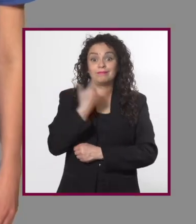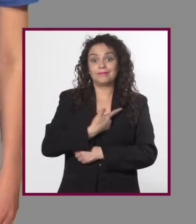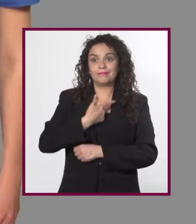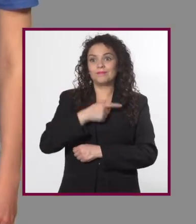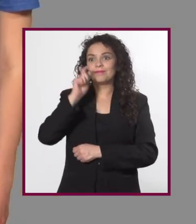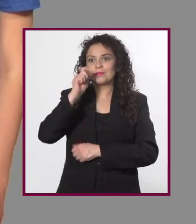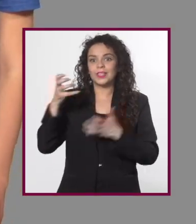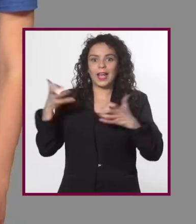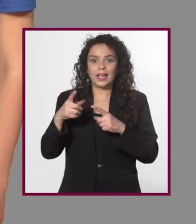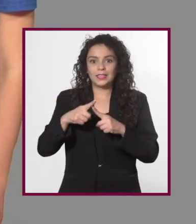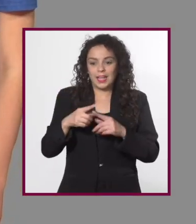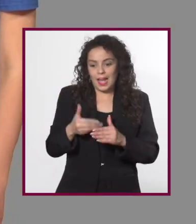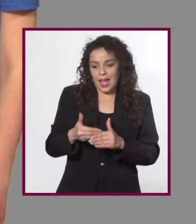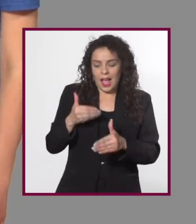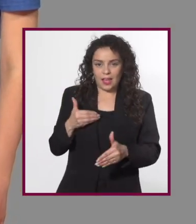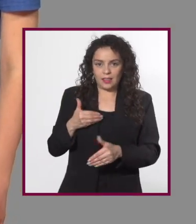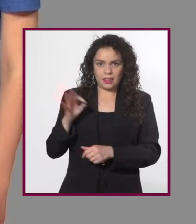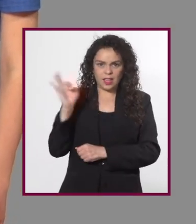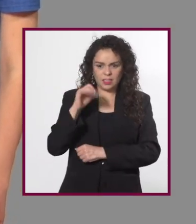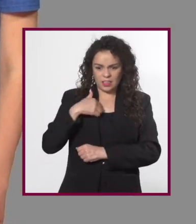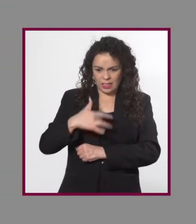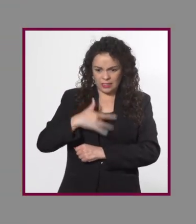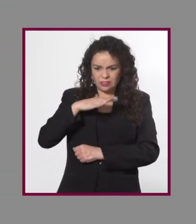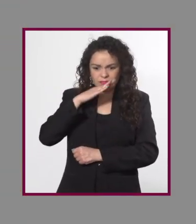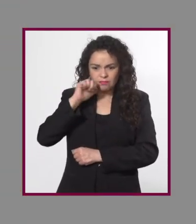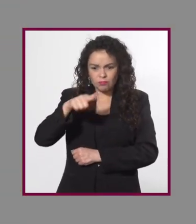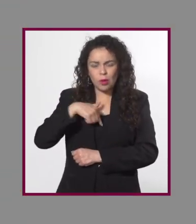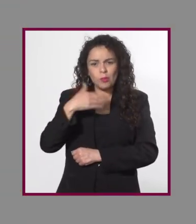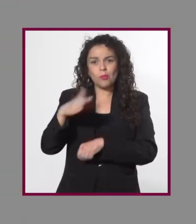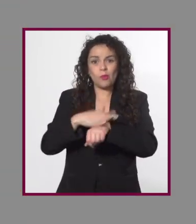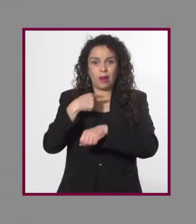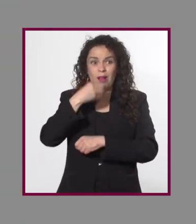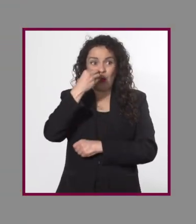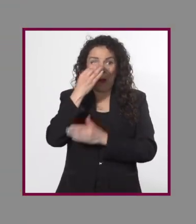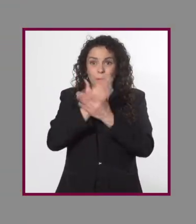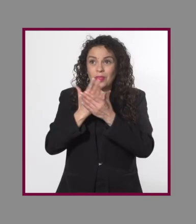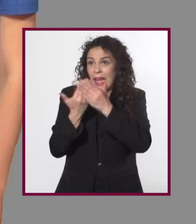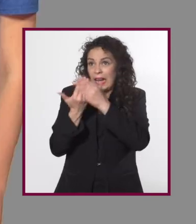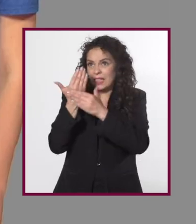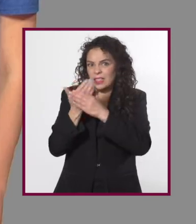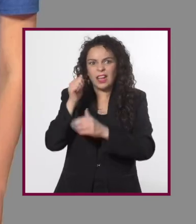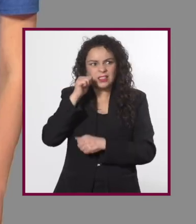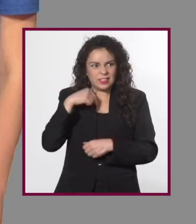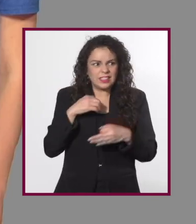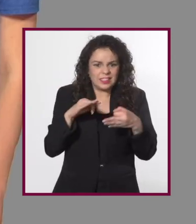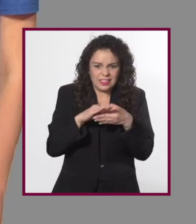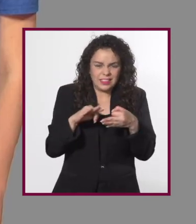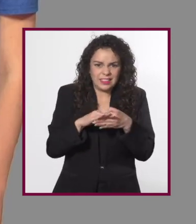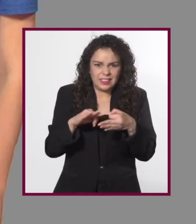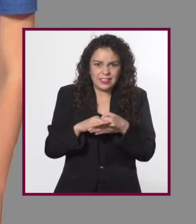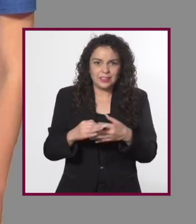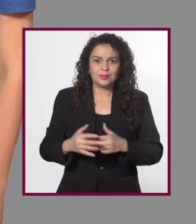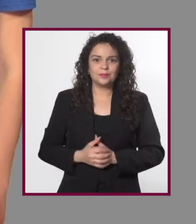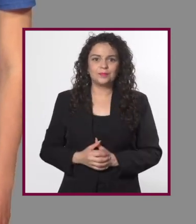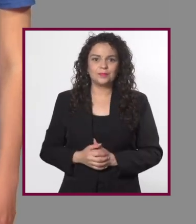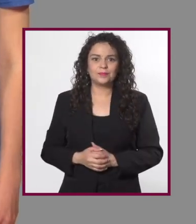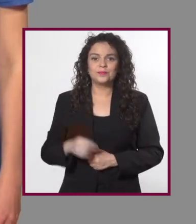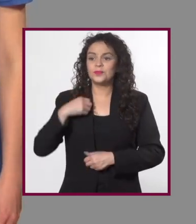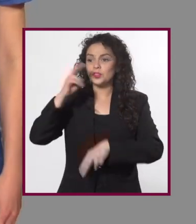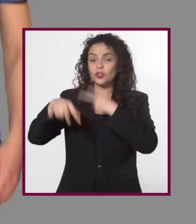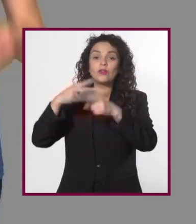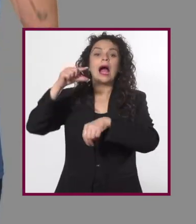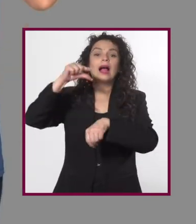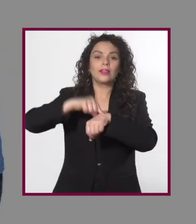En donde me gusta adelantar tareas. Y si me siento mal por los tacos que me comí en la mañana, que sucede muy a menudo. No